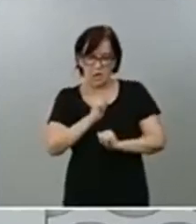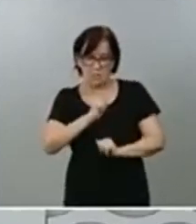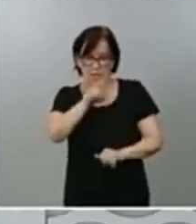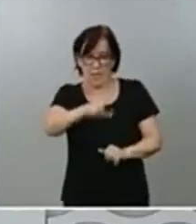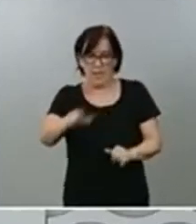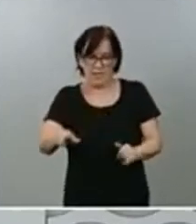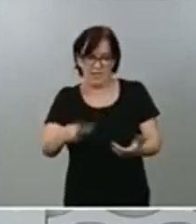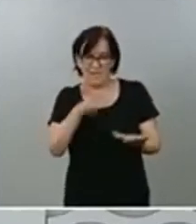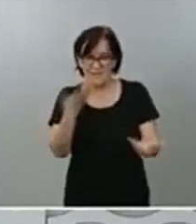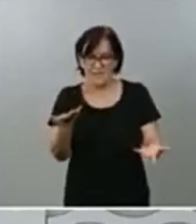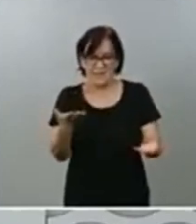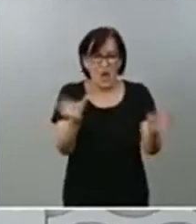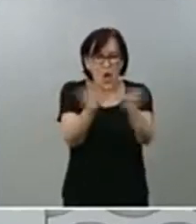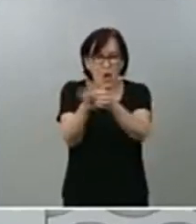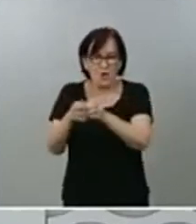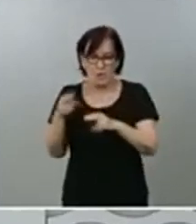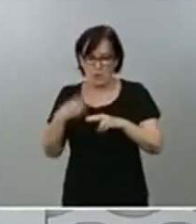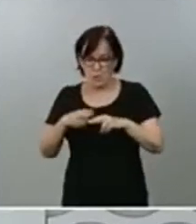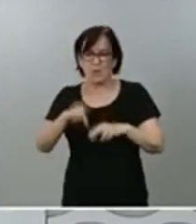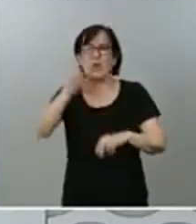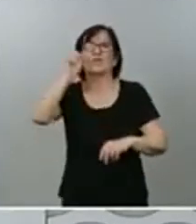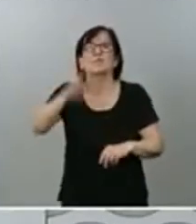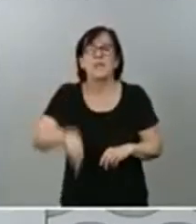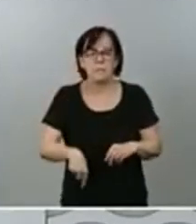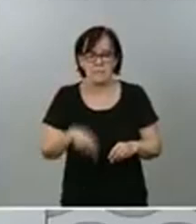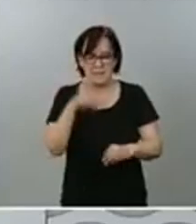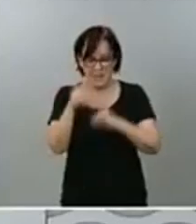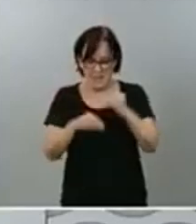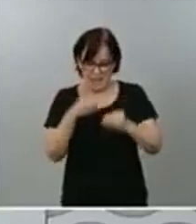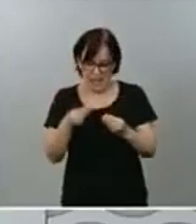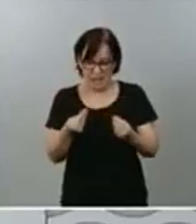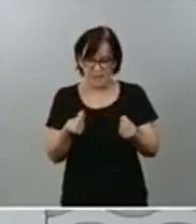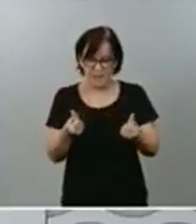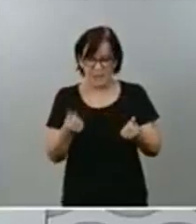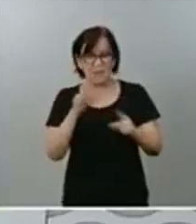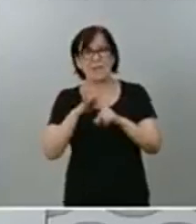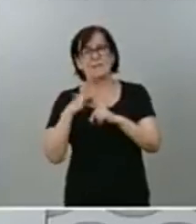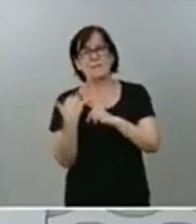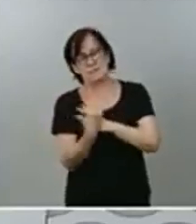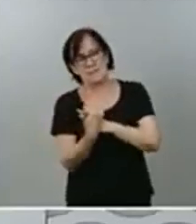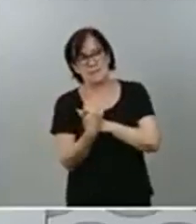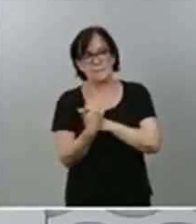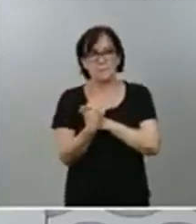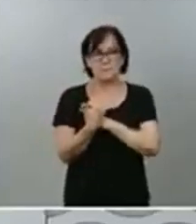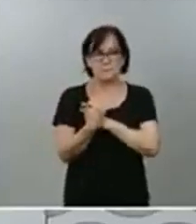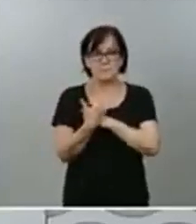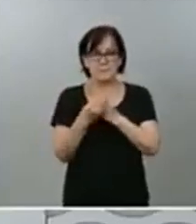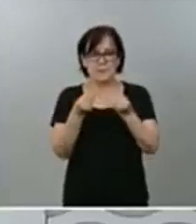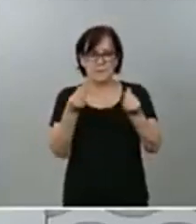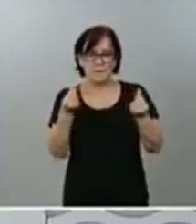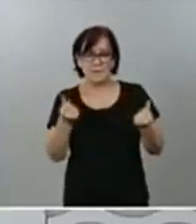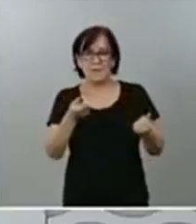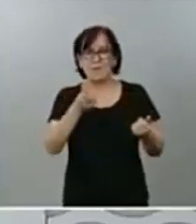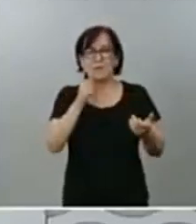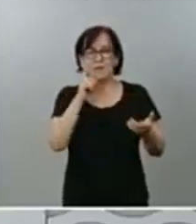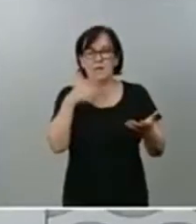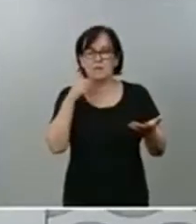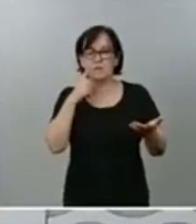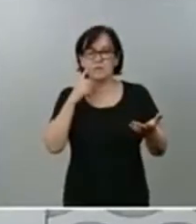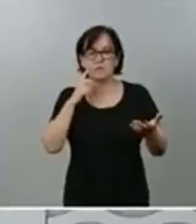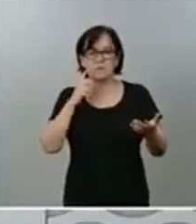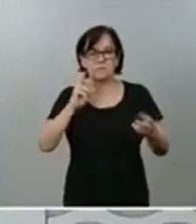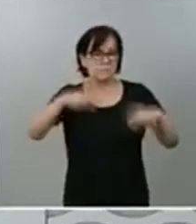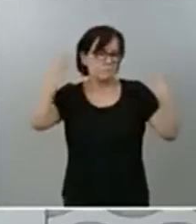los partidos políticos también hagamos una situación de originalidad, de